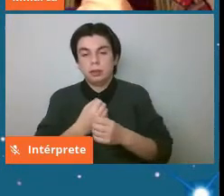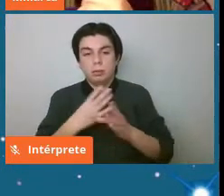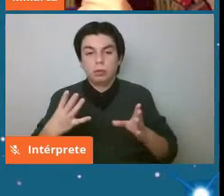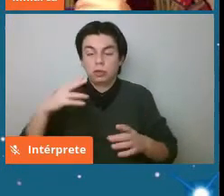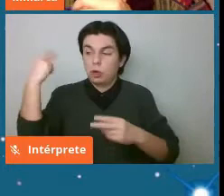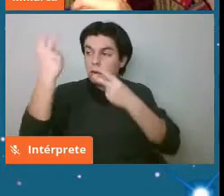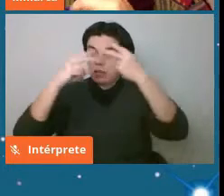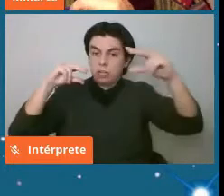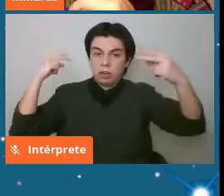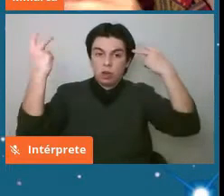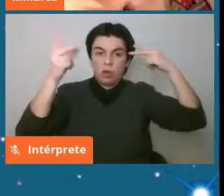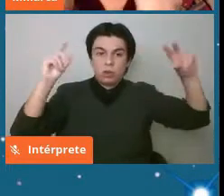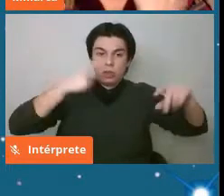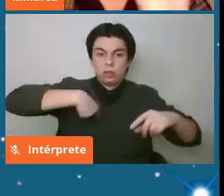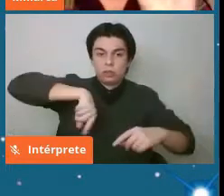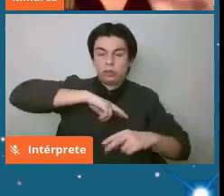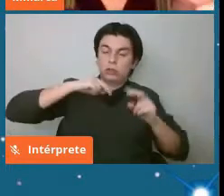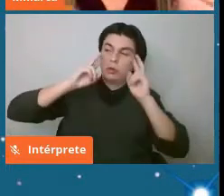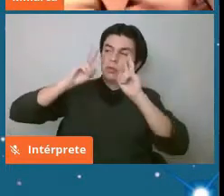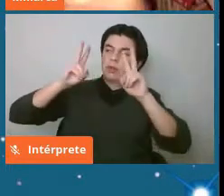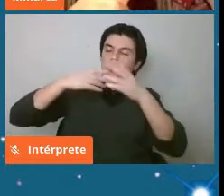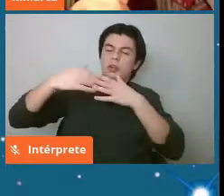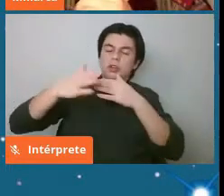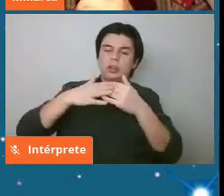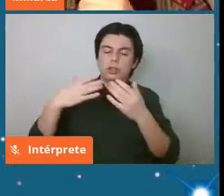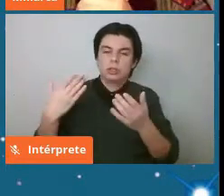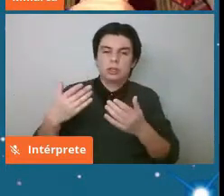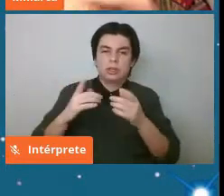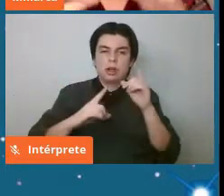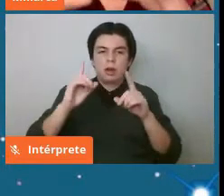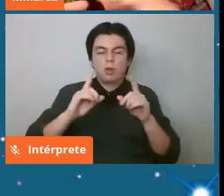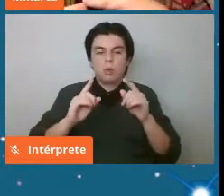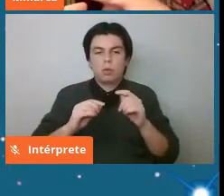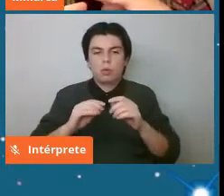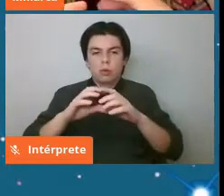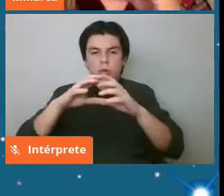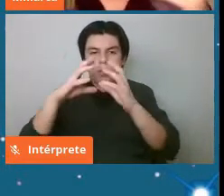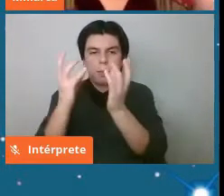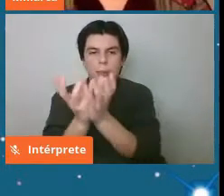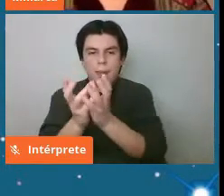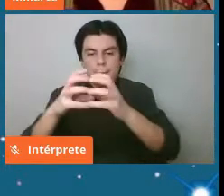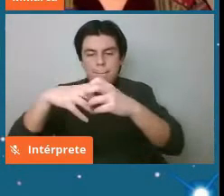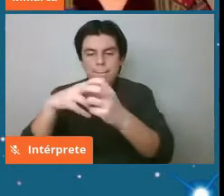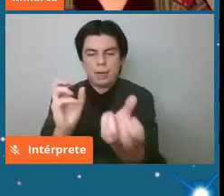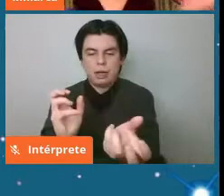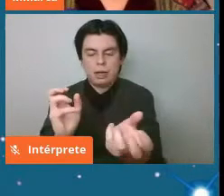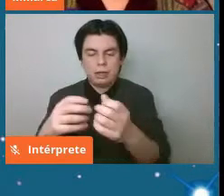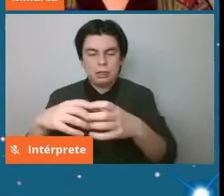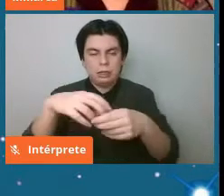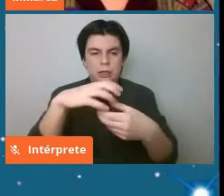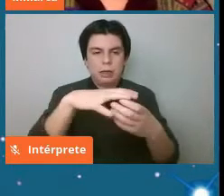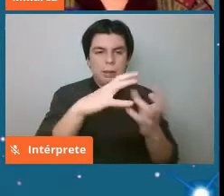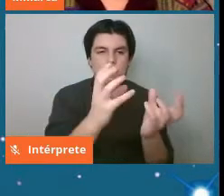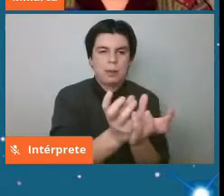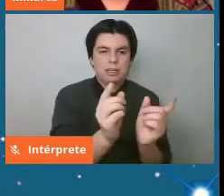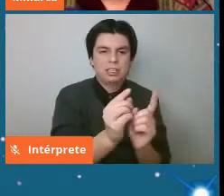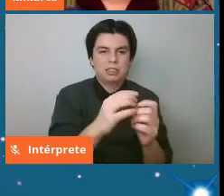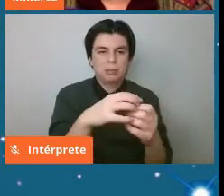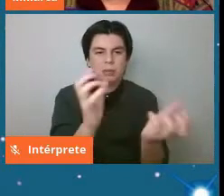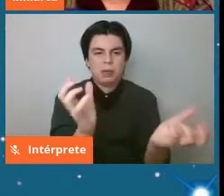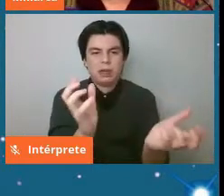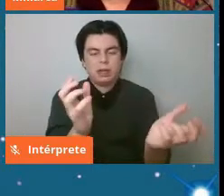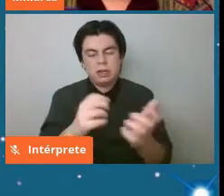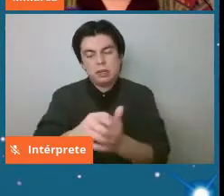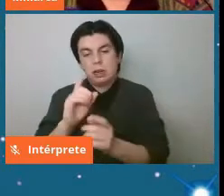nosotros vemos provienen de sólo algunas docenas de planetesimales fragmentados o sea que significa que